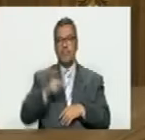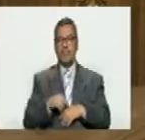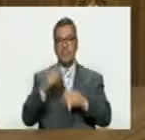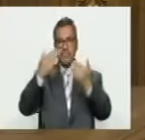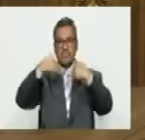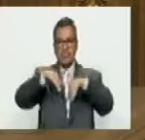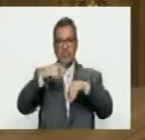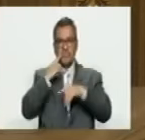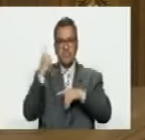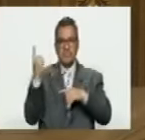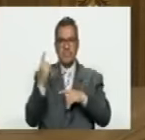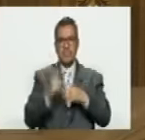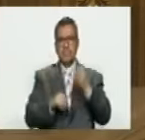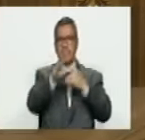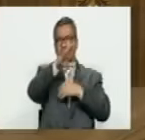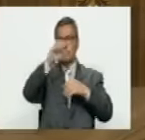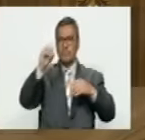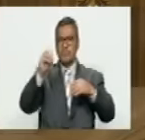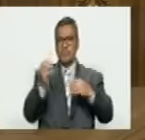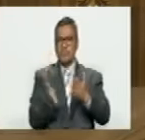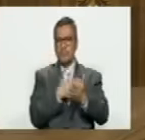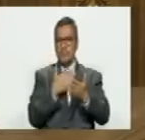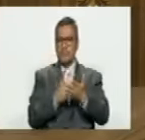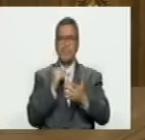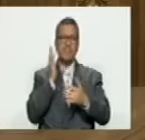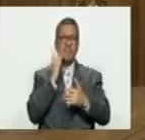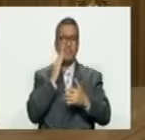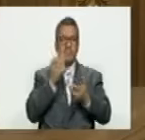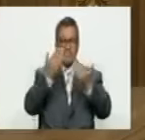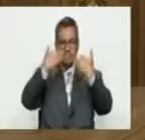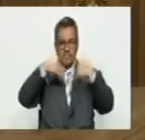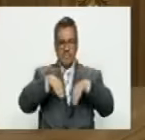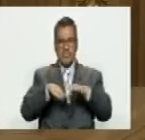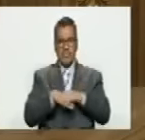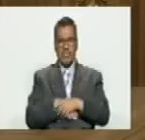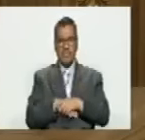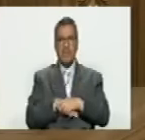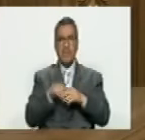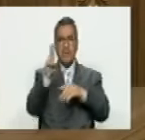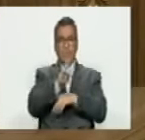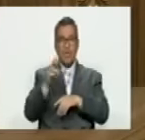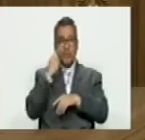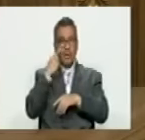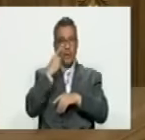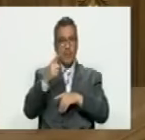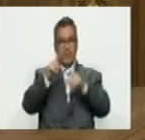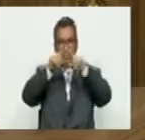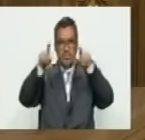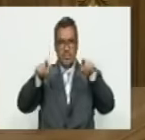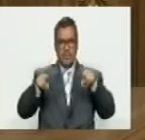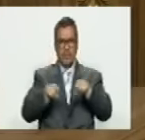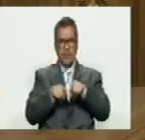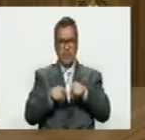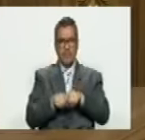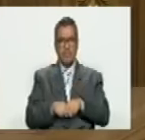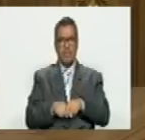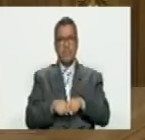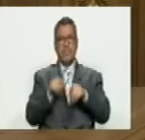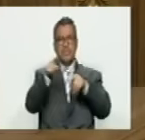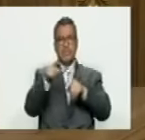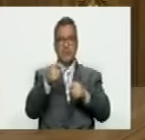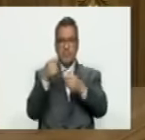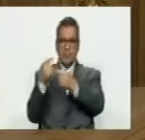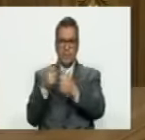la siguiente página son como 50 páginas pero nada más les pongo un ejemplo la siguiente lámina ustedes ven en esos recuadros las secciones de ese